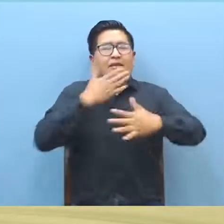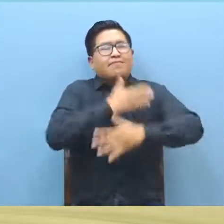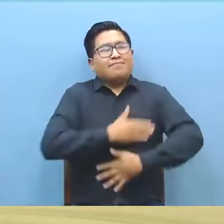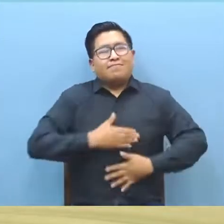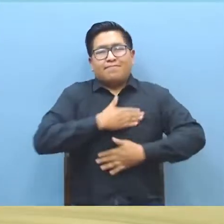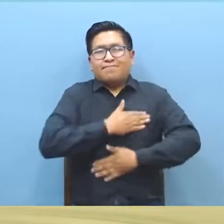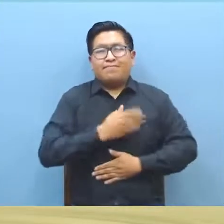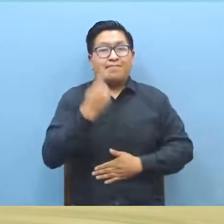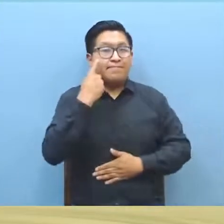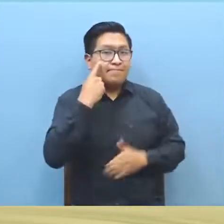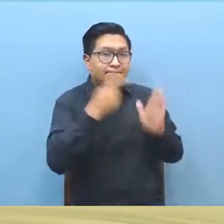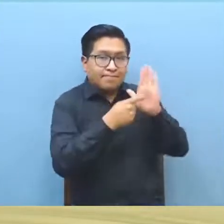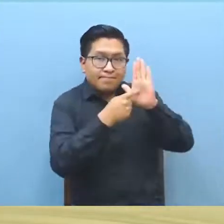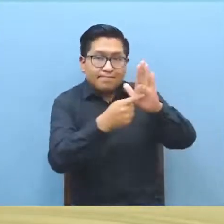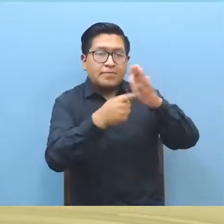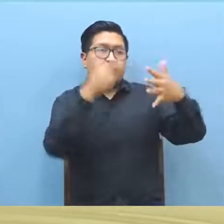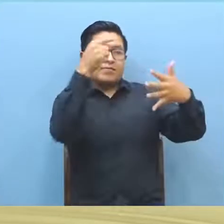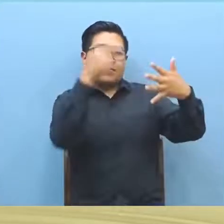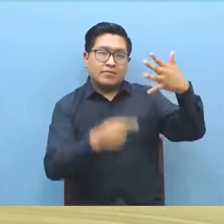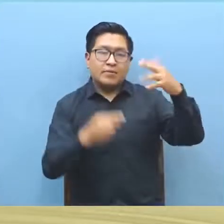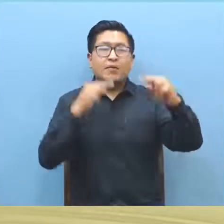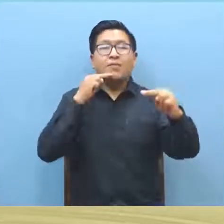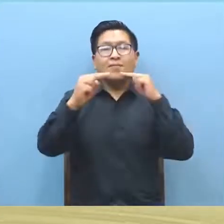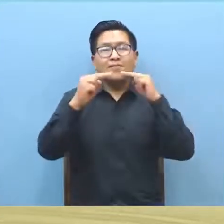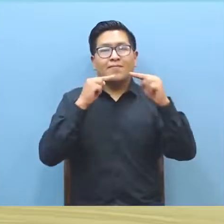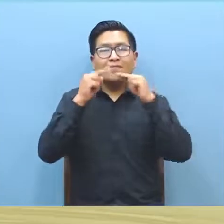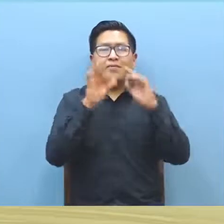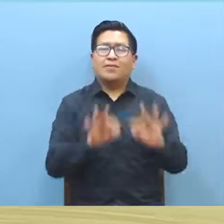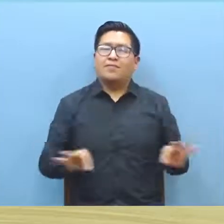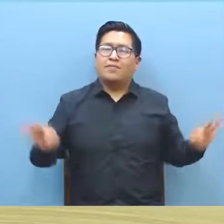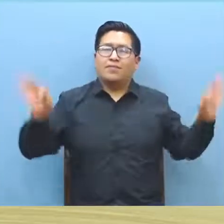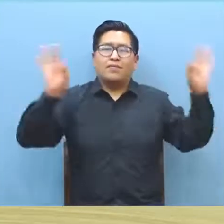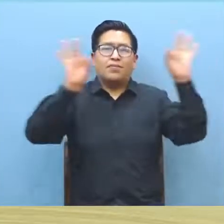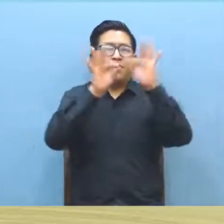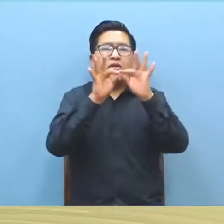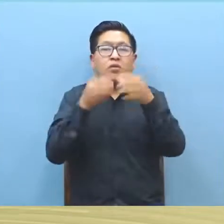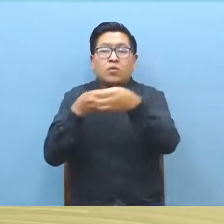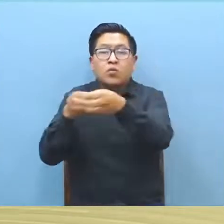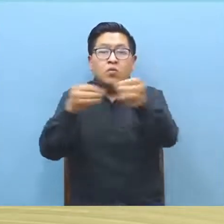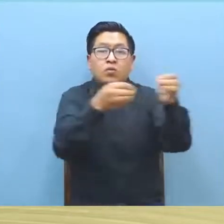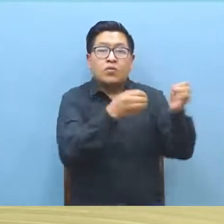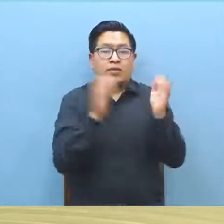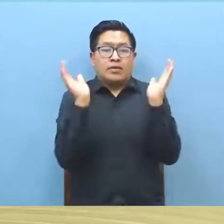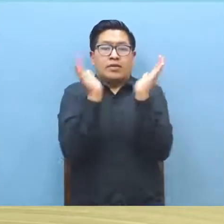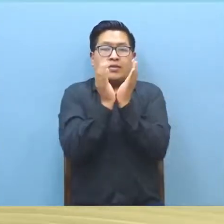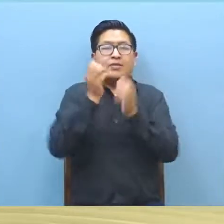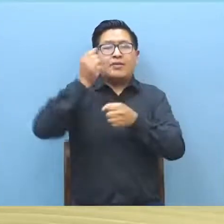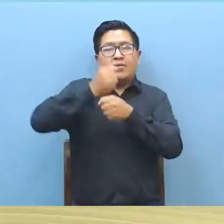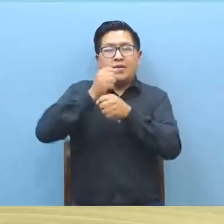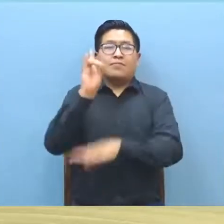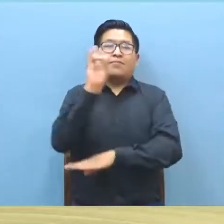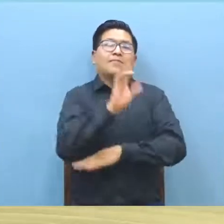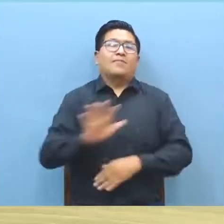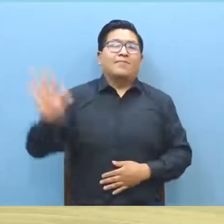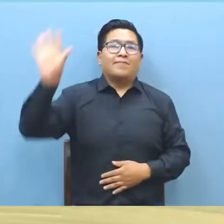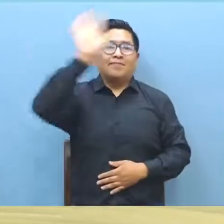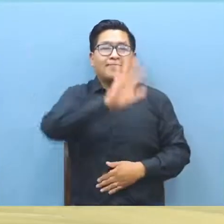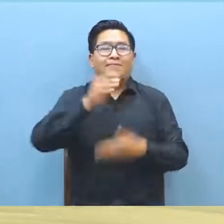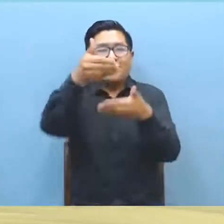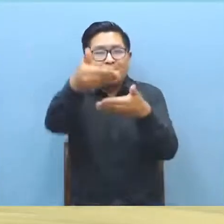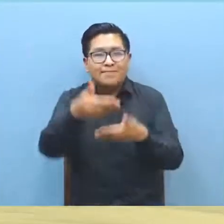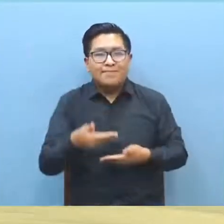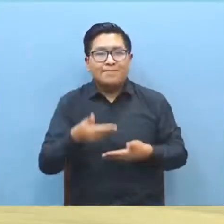acompañarlos hoy con el desarrollo de las noticias más importantes acerca de nuestras oficinas regionales a nivel nacional. Sean todos